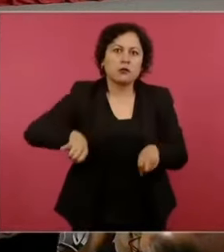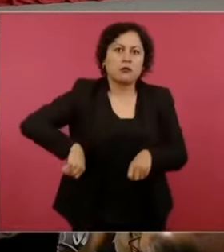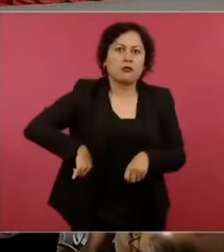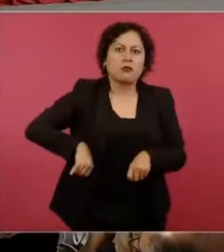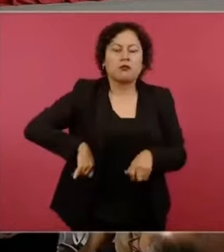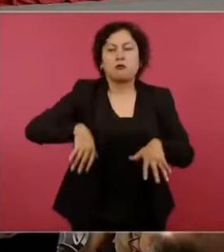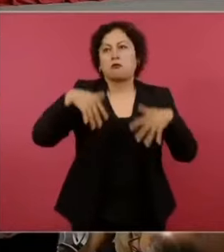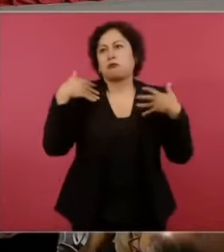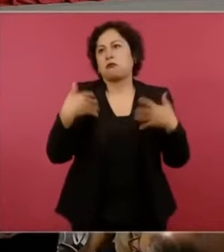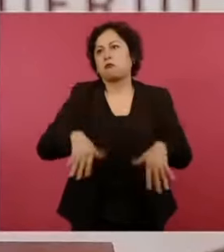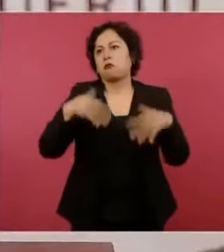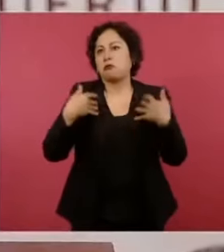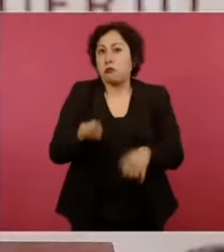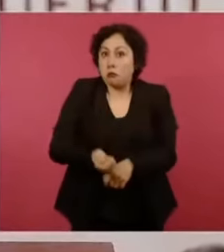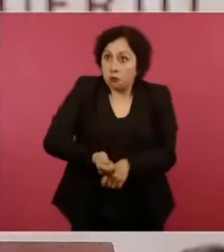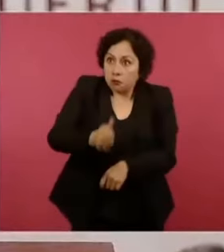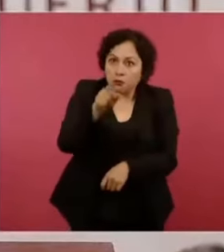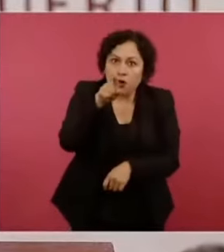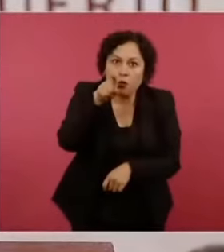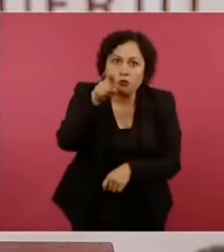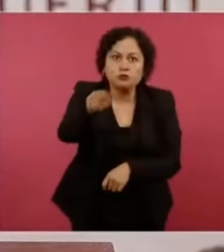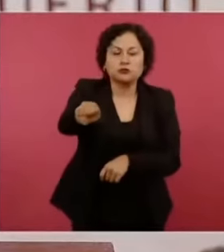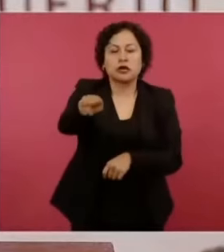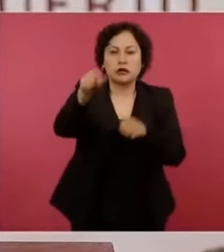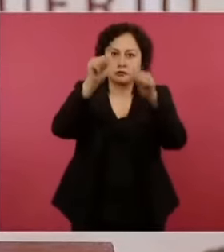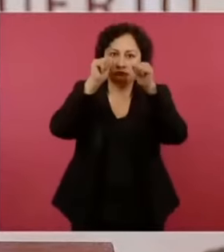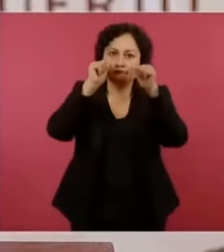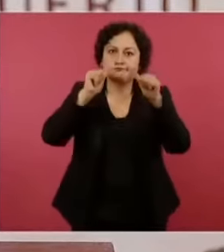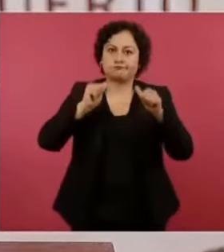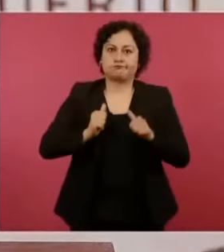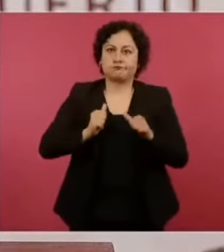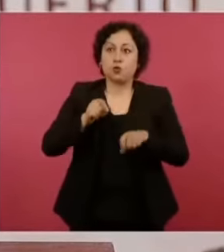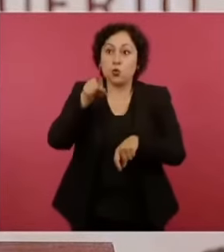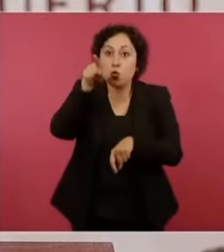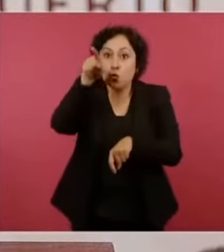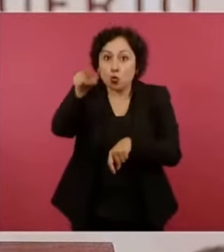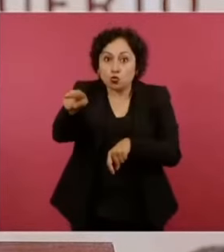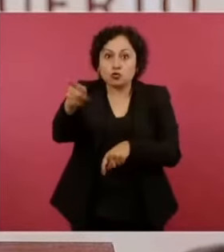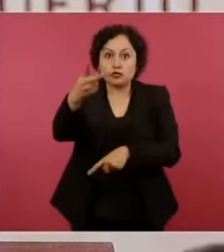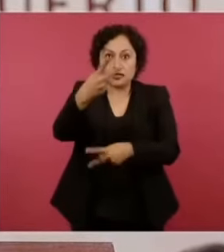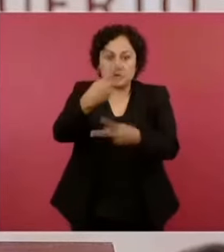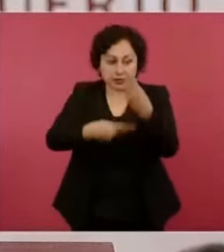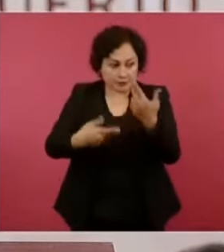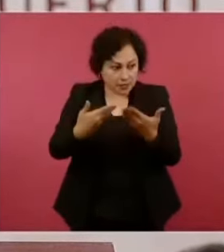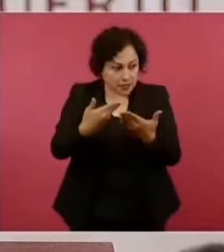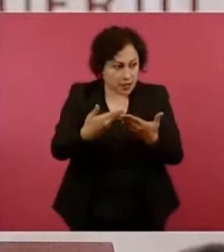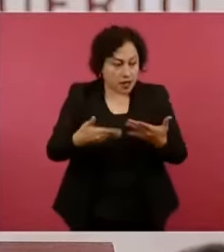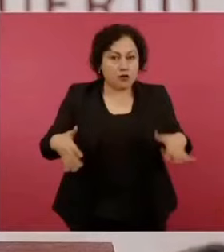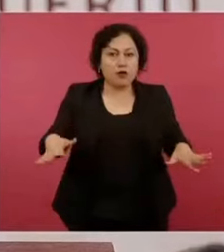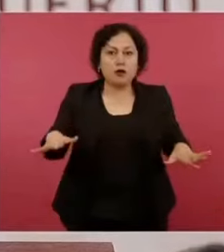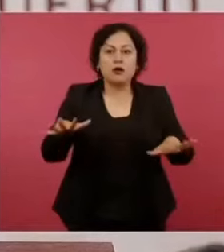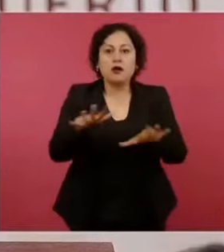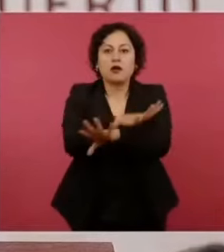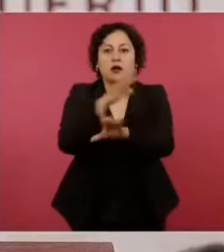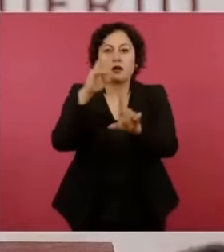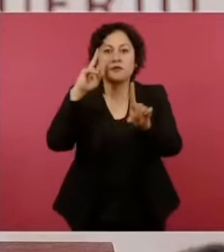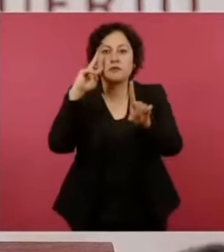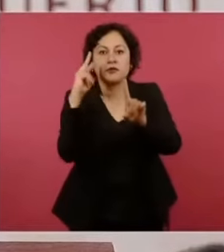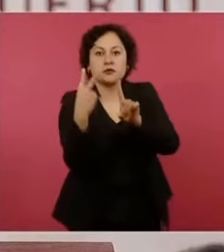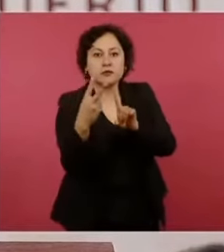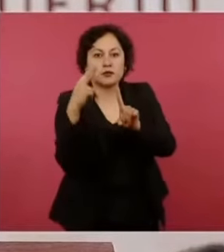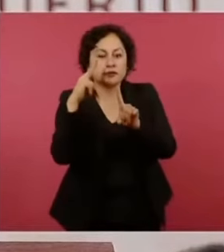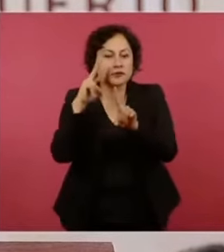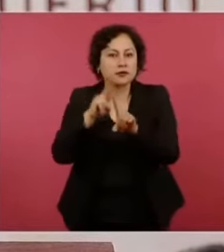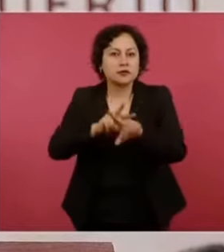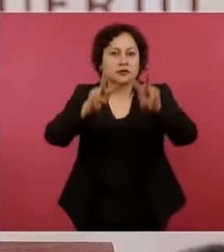señor presidente. Usted está venido a cambiar paradigmas en materia de salud, una nueva mística en materia de